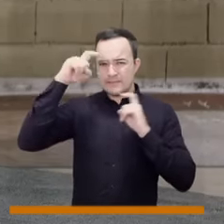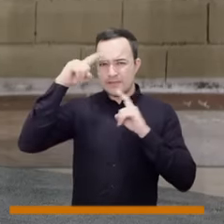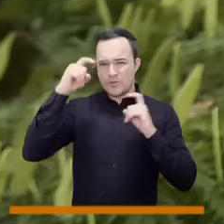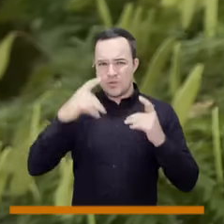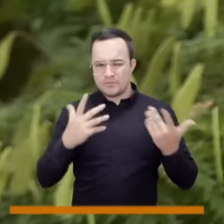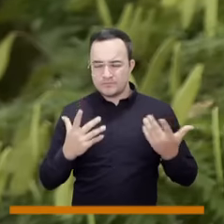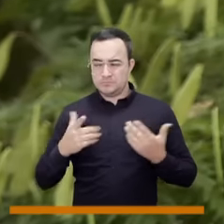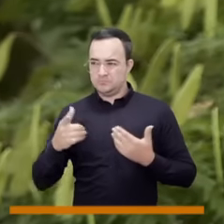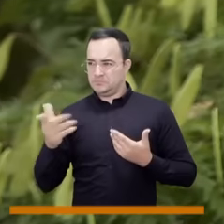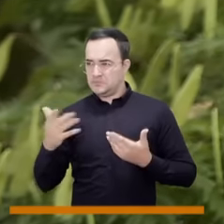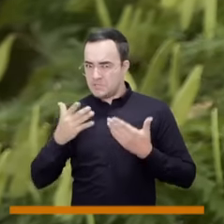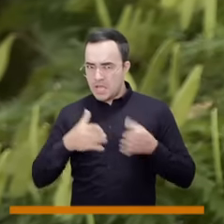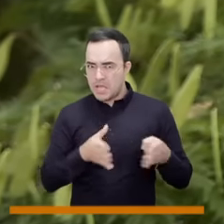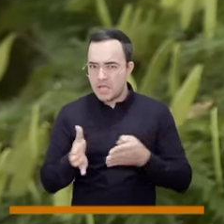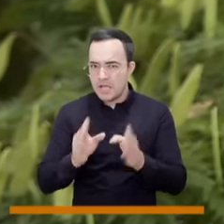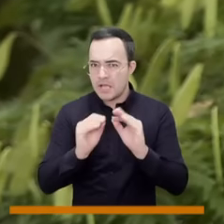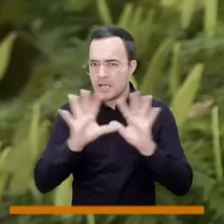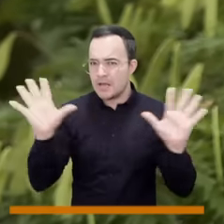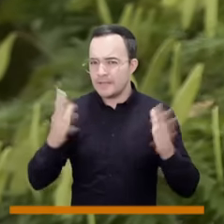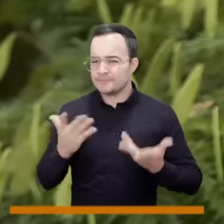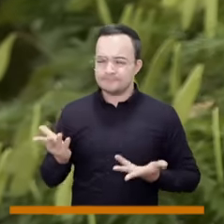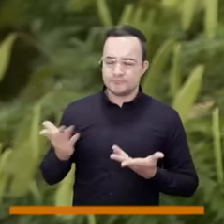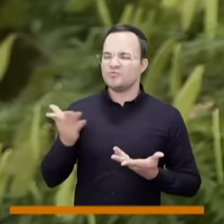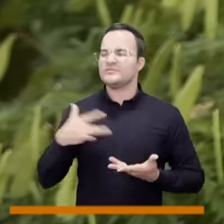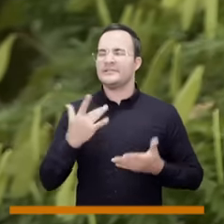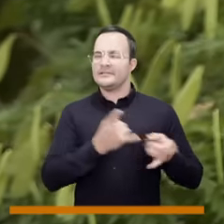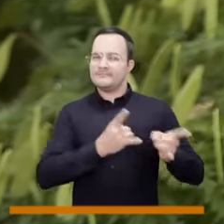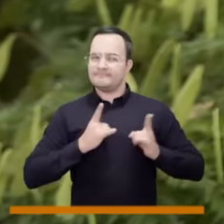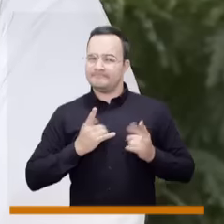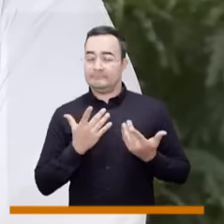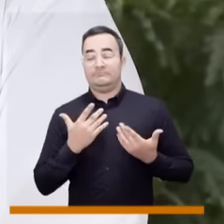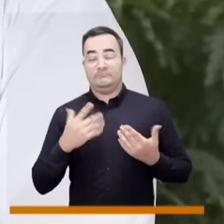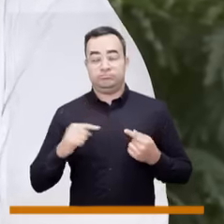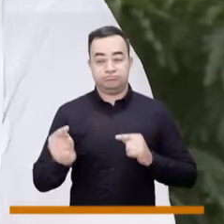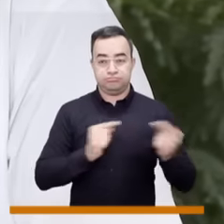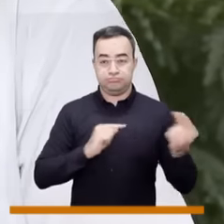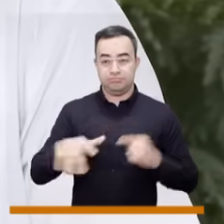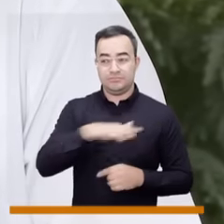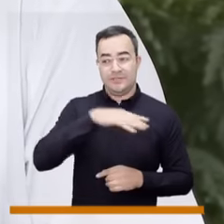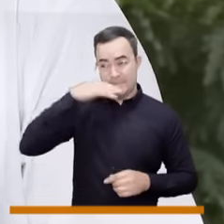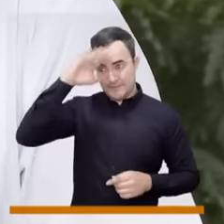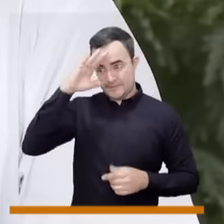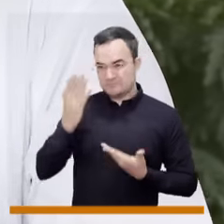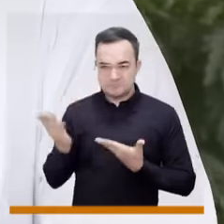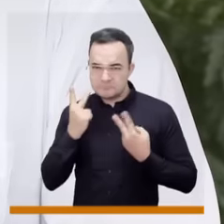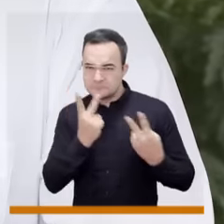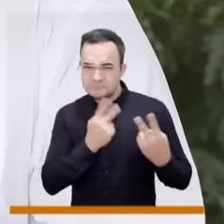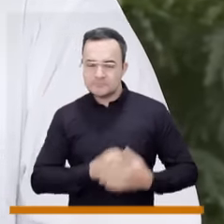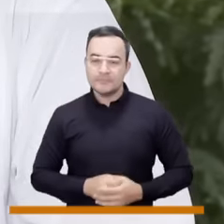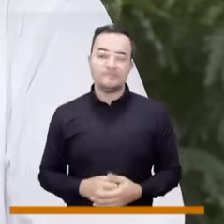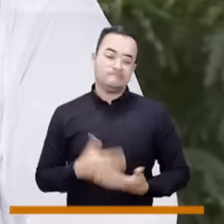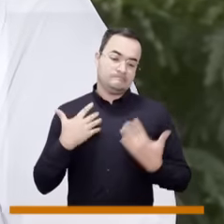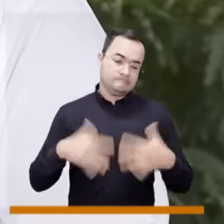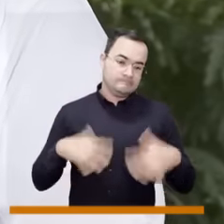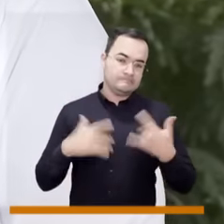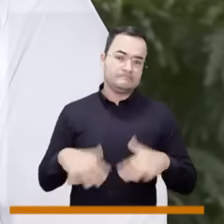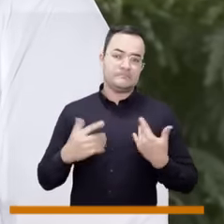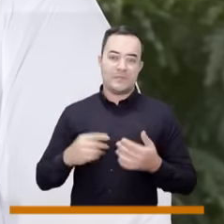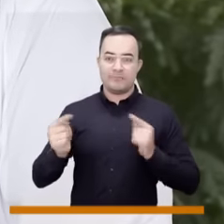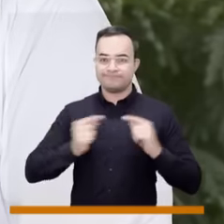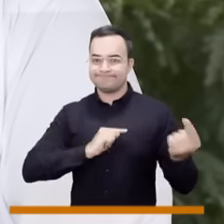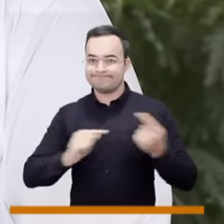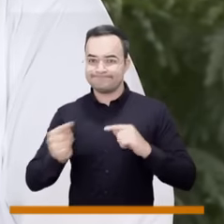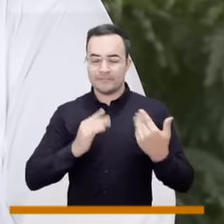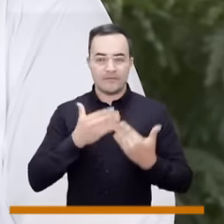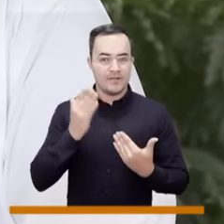son sus impresiones frente a ese tema que nos ha costado también mucho debate en la ciudad? Sí, ha sido un debate bien difícil, bien